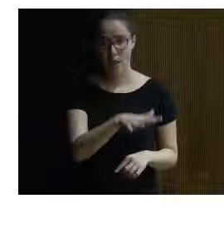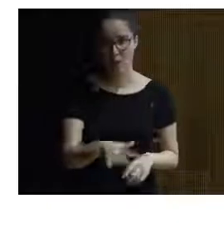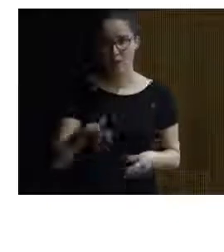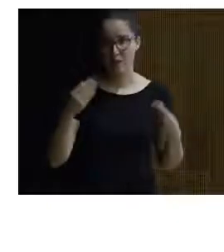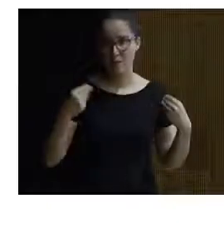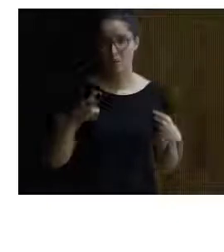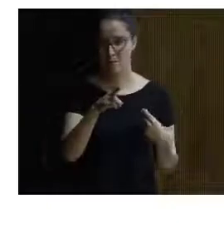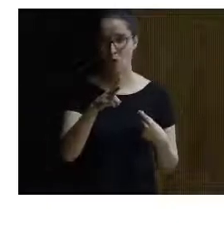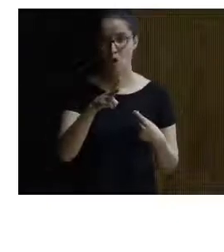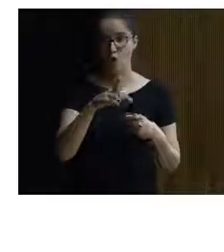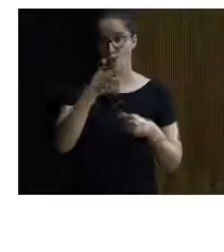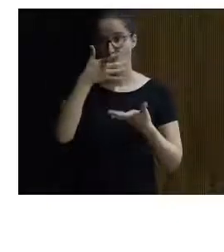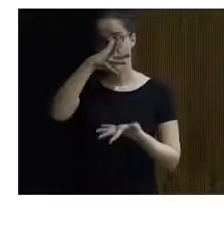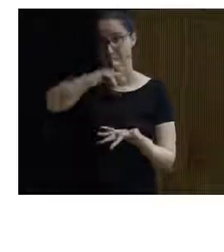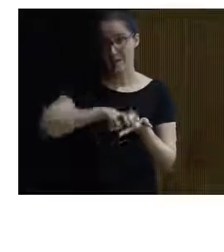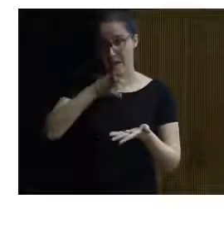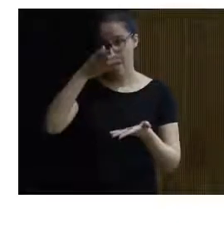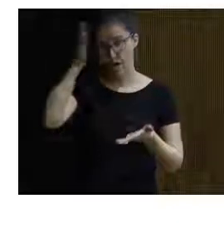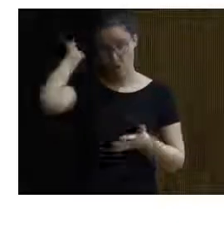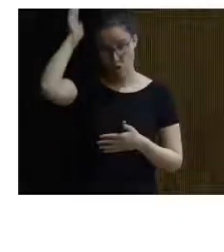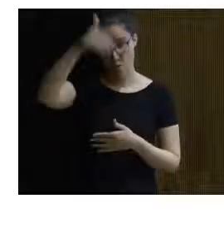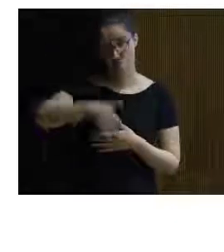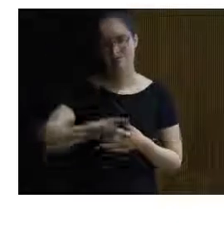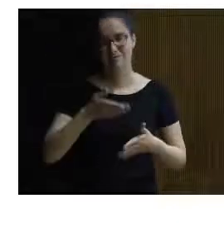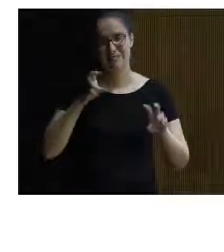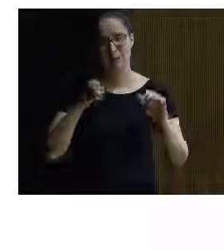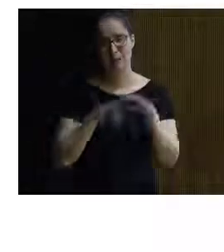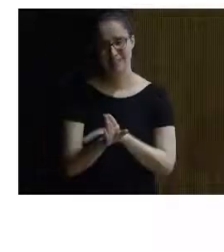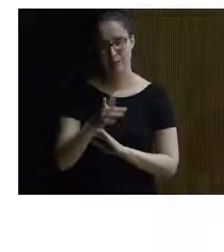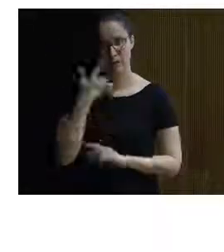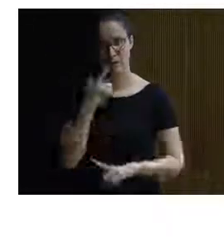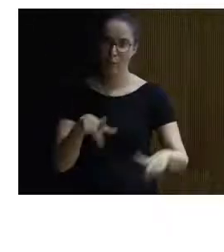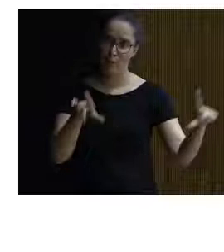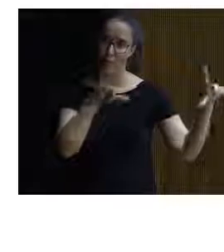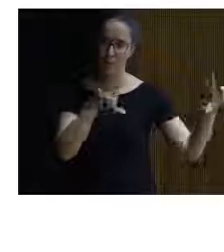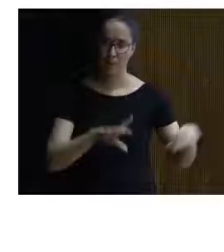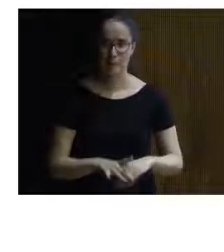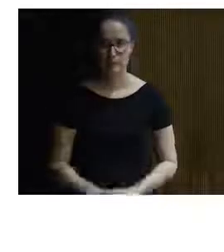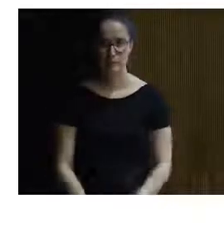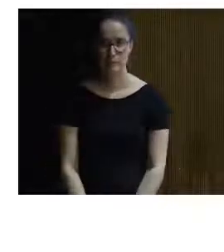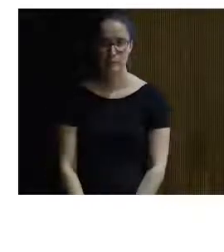la Villa Romana de la Olmeda en accesibilidad. Gracias.